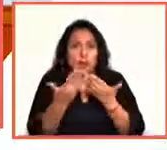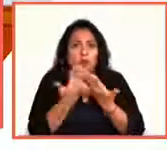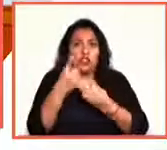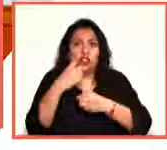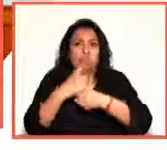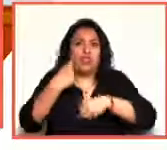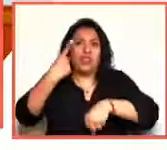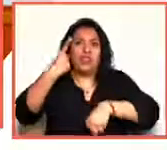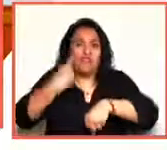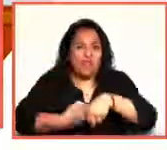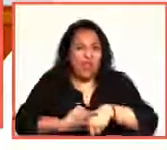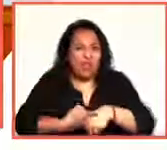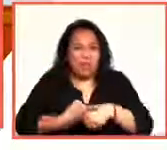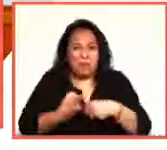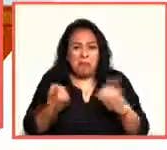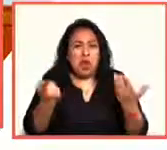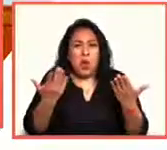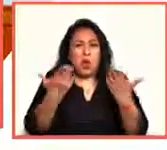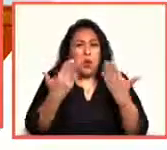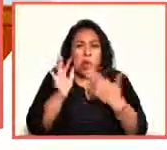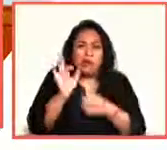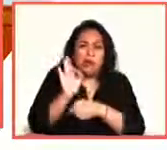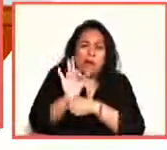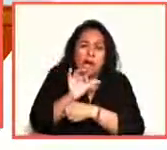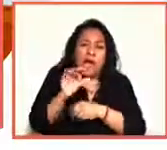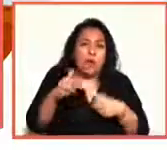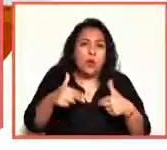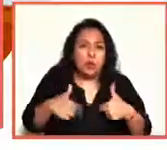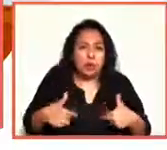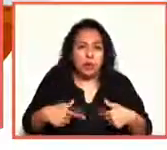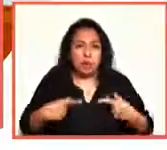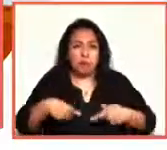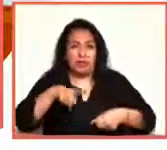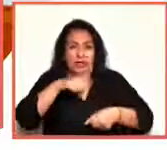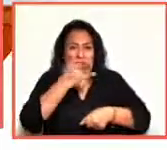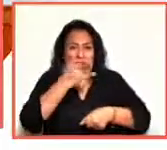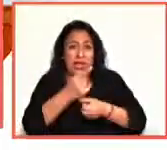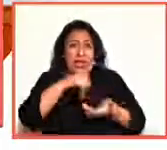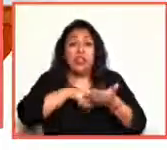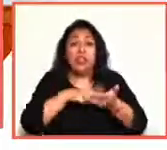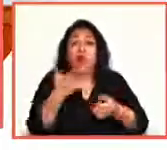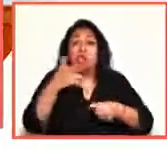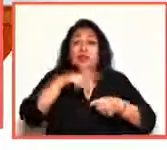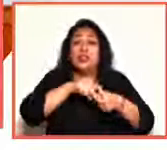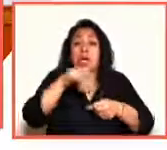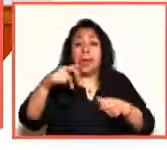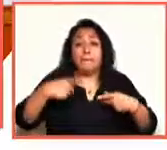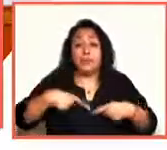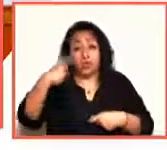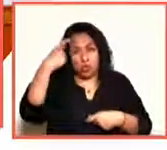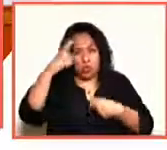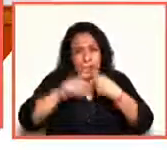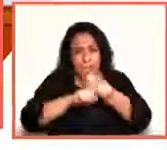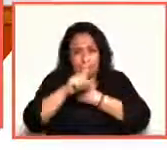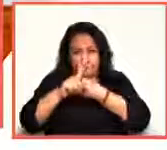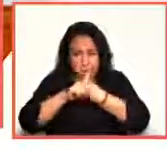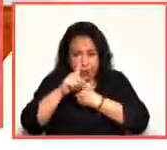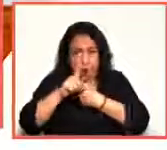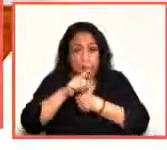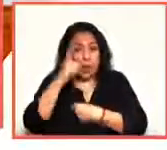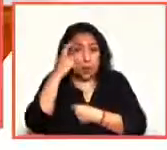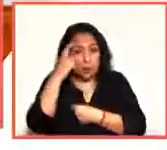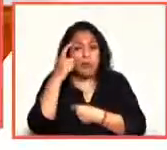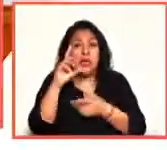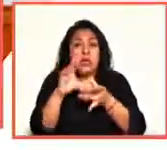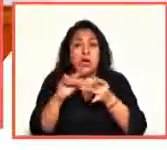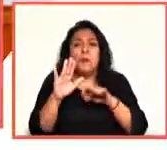deshumanizada. Los personajes se encuentran en un hospital psiquiátrico, en donde Medea revive los motivos que la llevaron a matar a sus